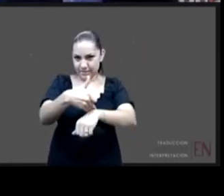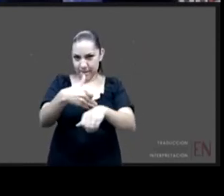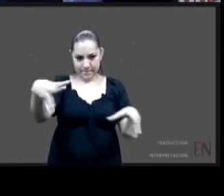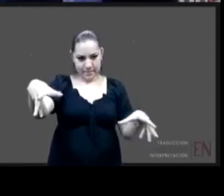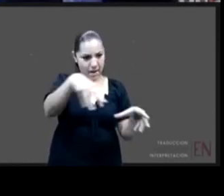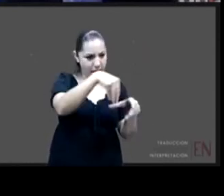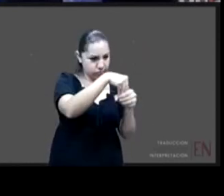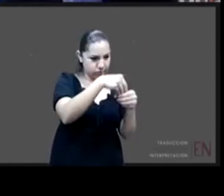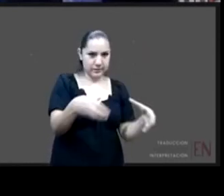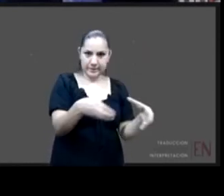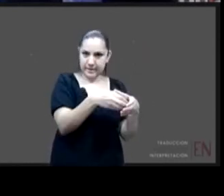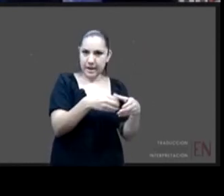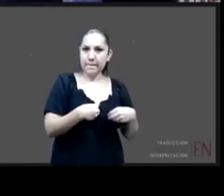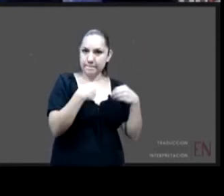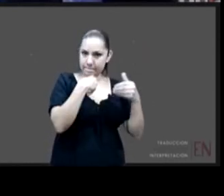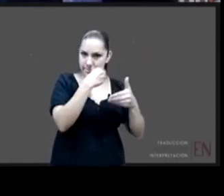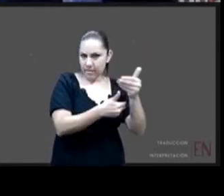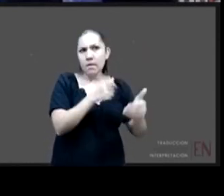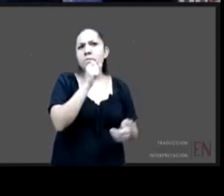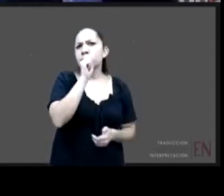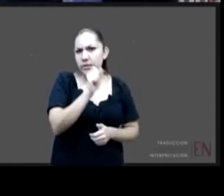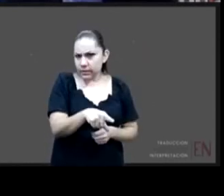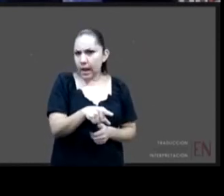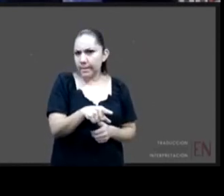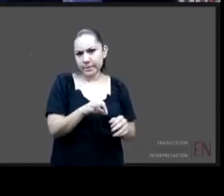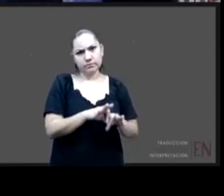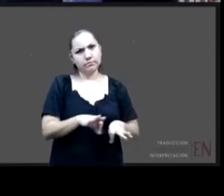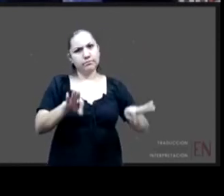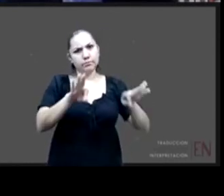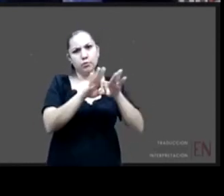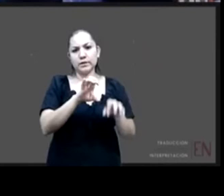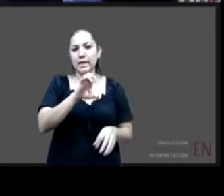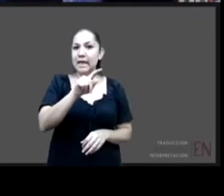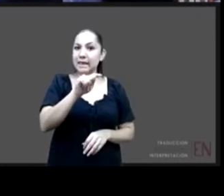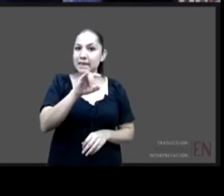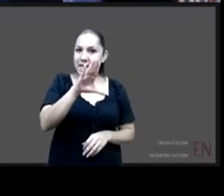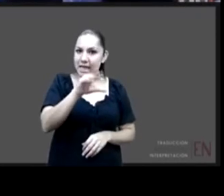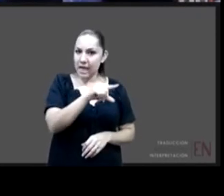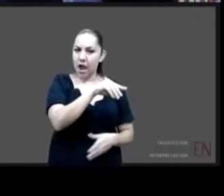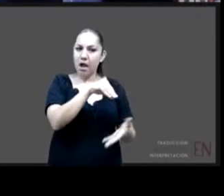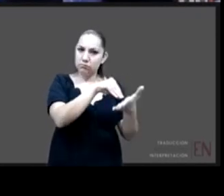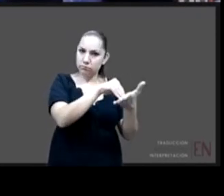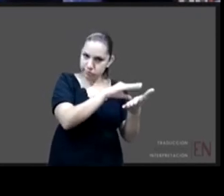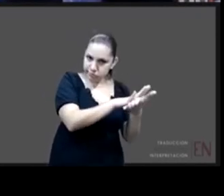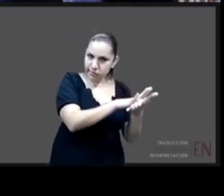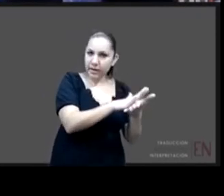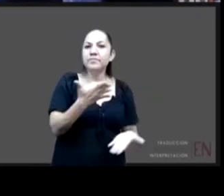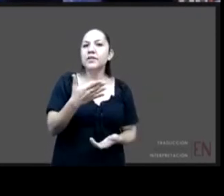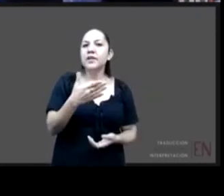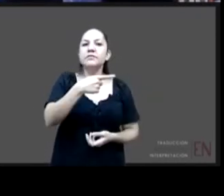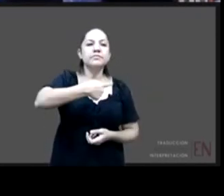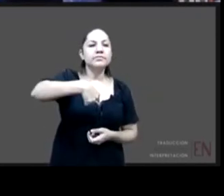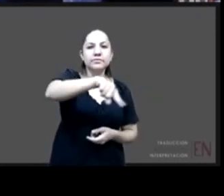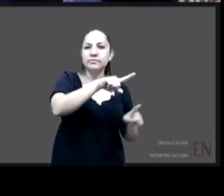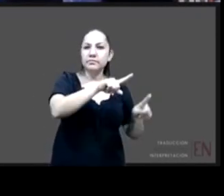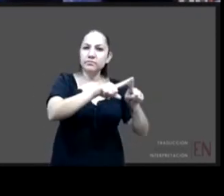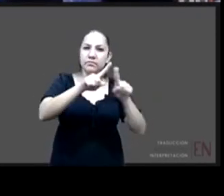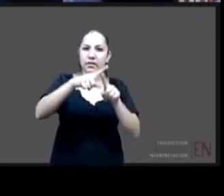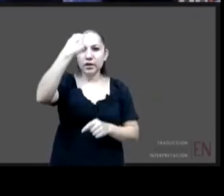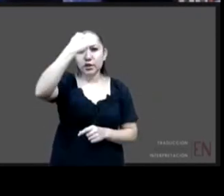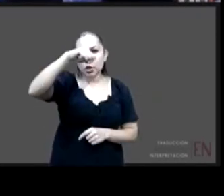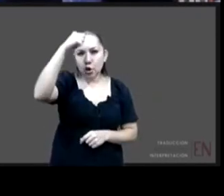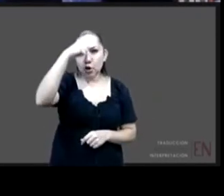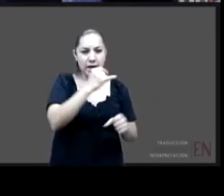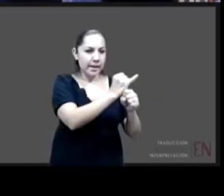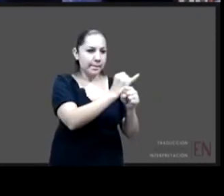es un reconocimiento que viene desde las teorías del desarrollo todo lo que beneficia a un niño poder